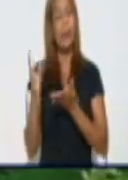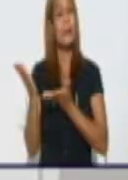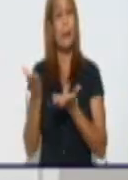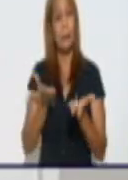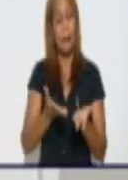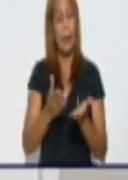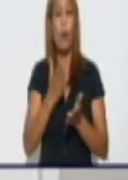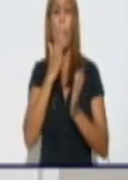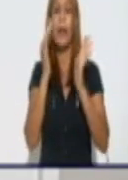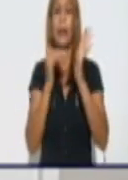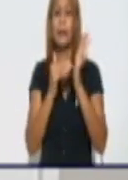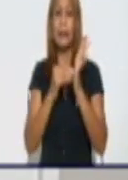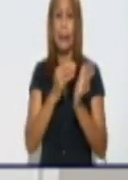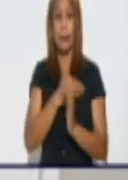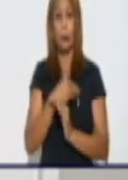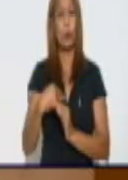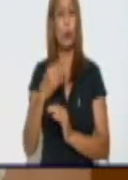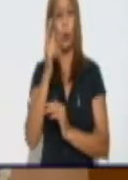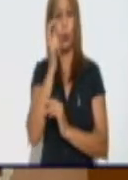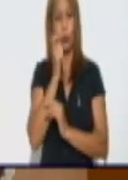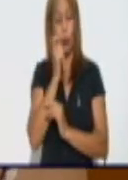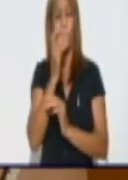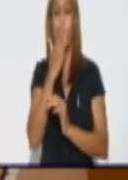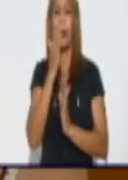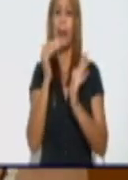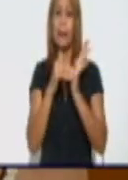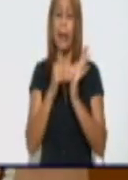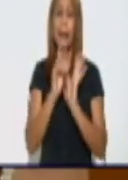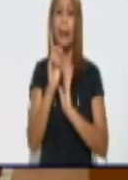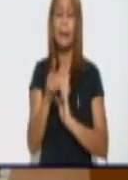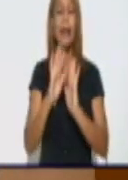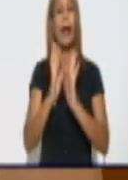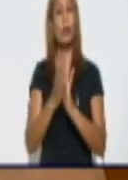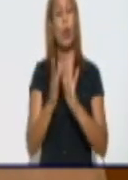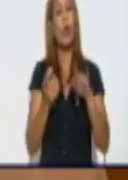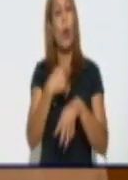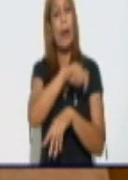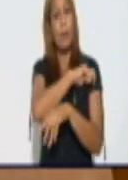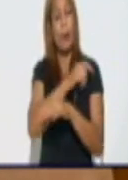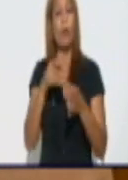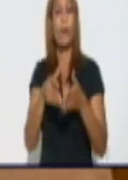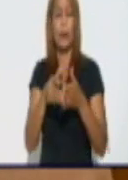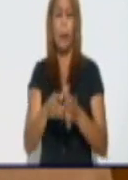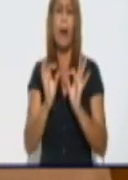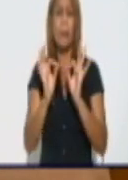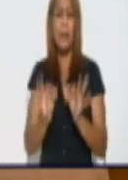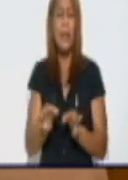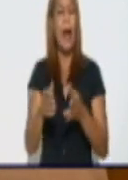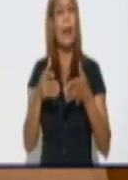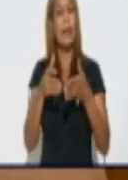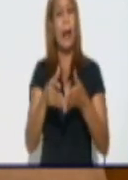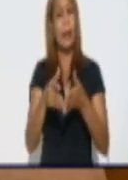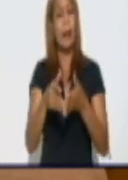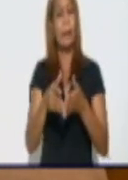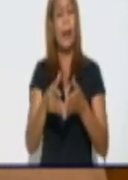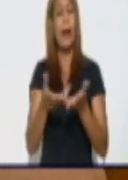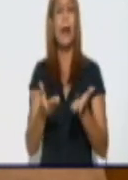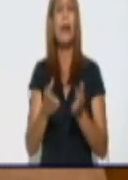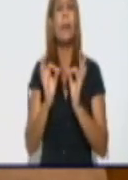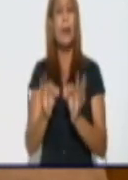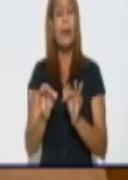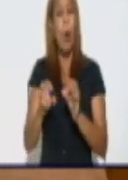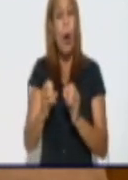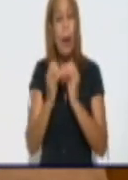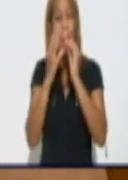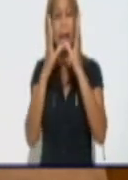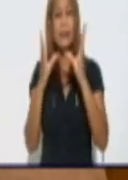Doctor, buenas tardes. Buenas tardes, Yonel, y buenas tardes a todo el pueblo de Granma. Efectivamente, la provincia con un número importante de casos en el día de